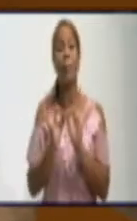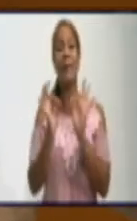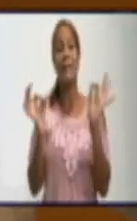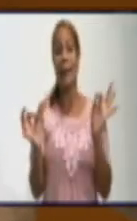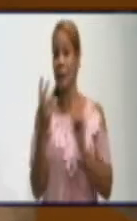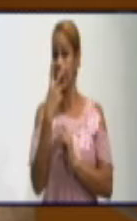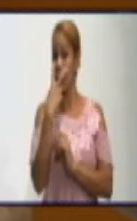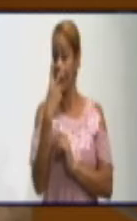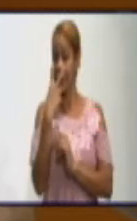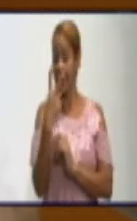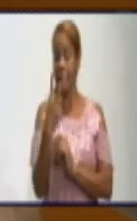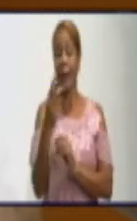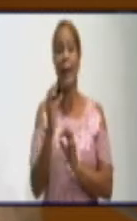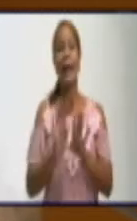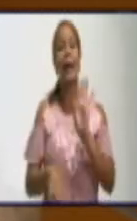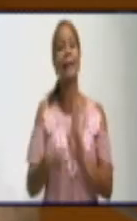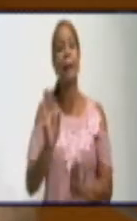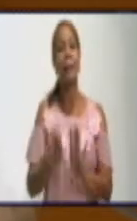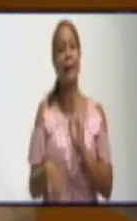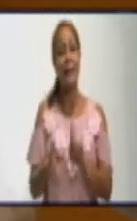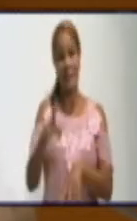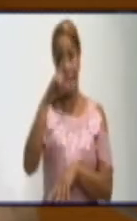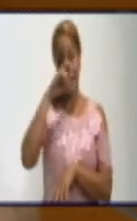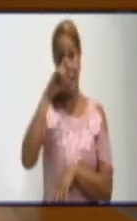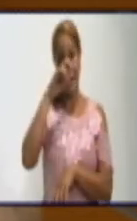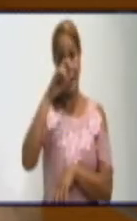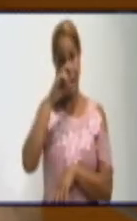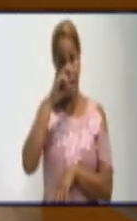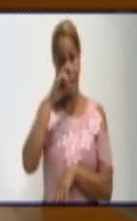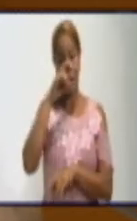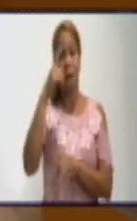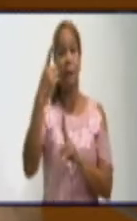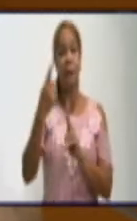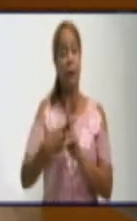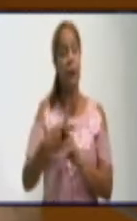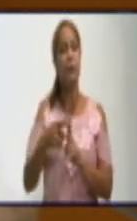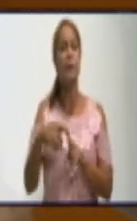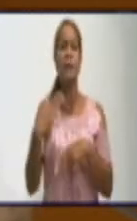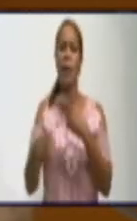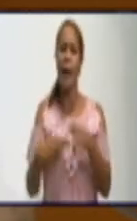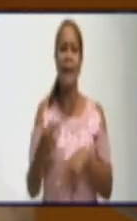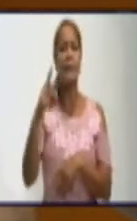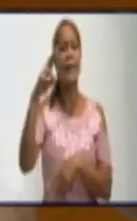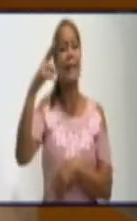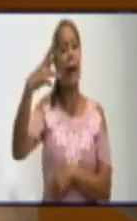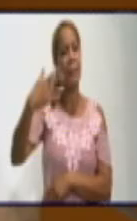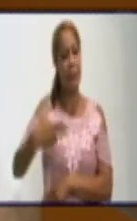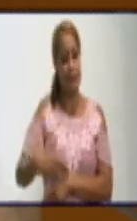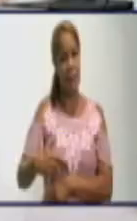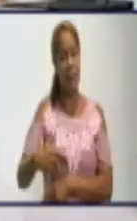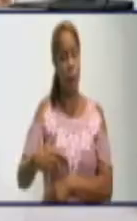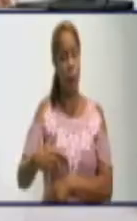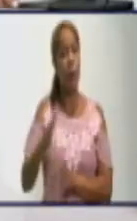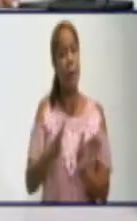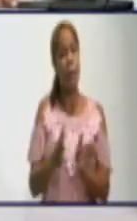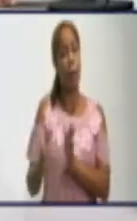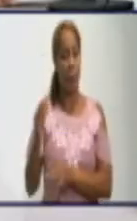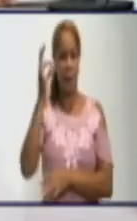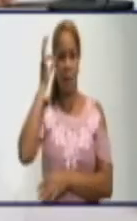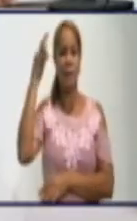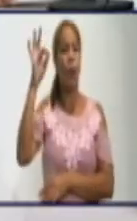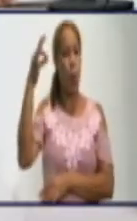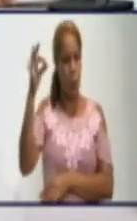del tipo de patología, y la integra además la parte de fisioterapia y rehabilitación y la parte de psicología. Gracias,